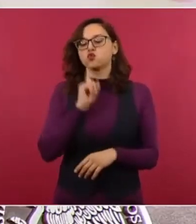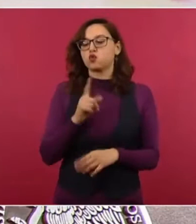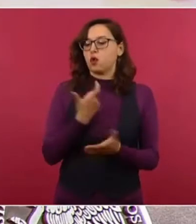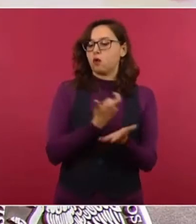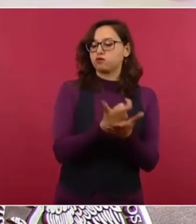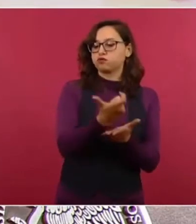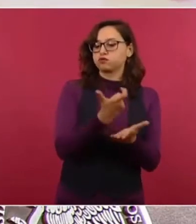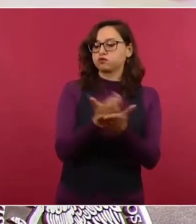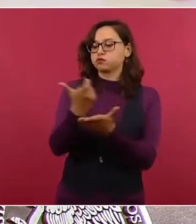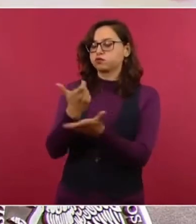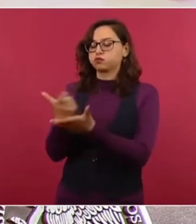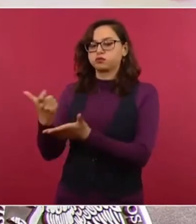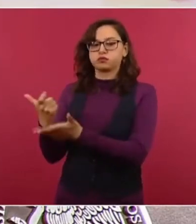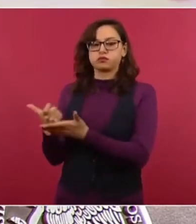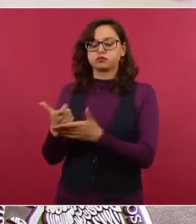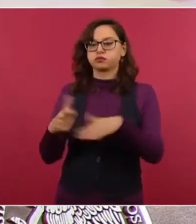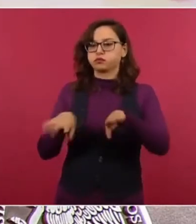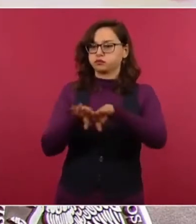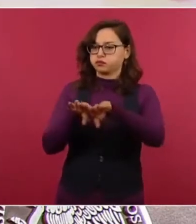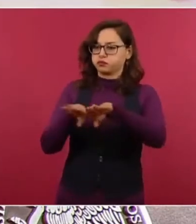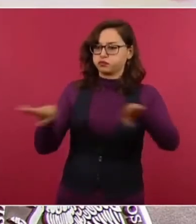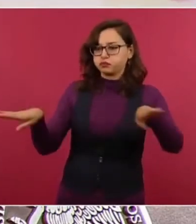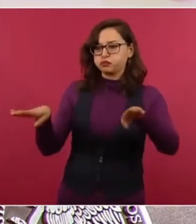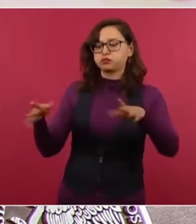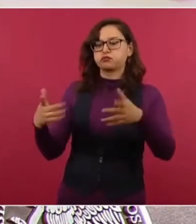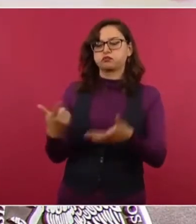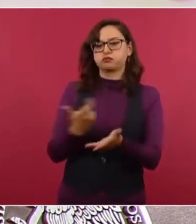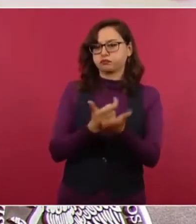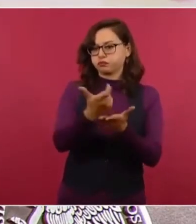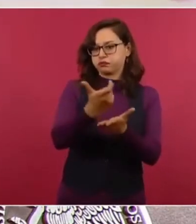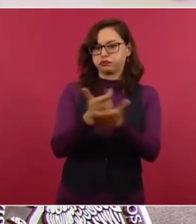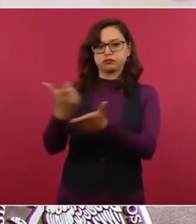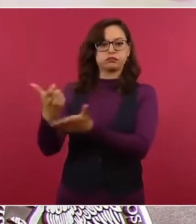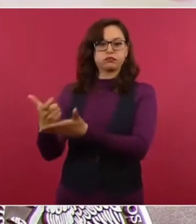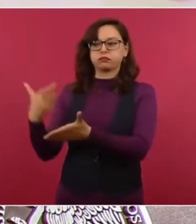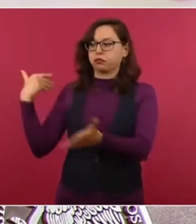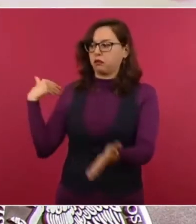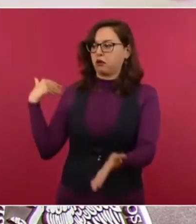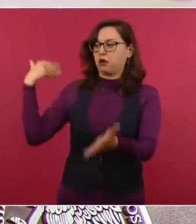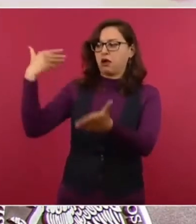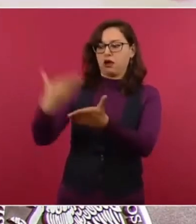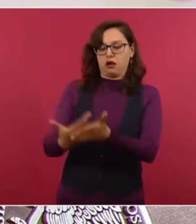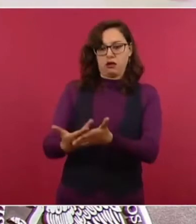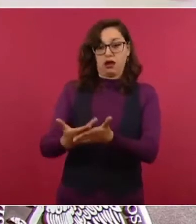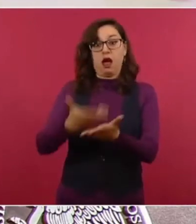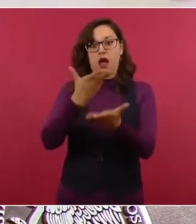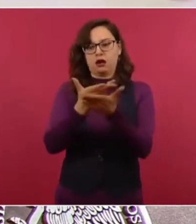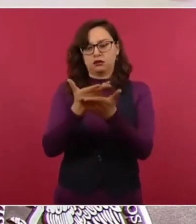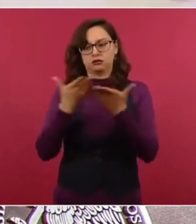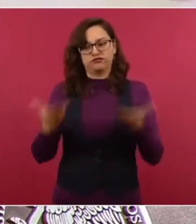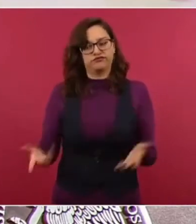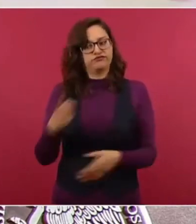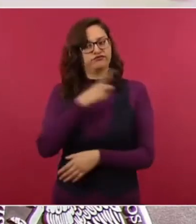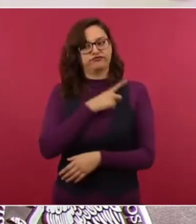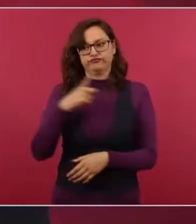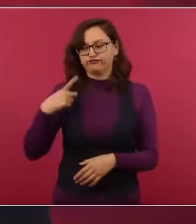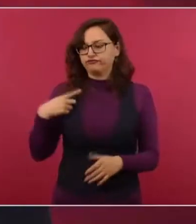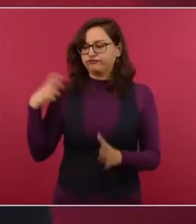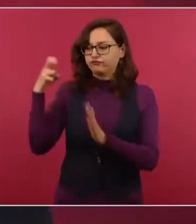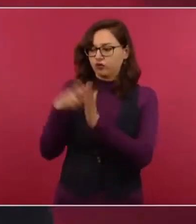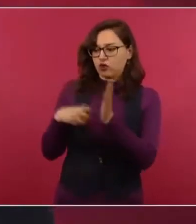Este marco hoy requiere ser revisado para corregir injusticias e inequidades.